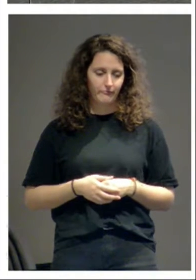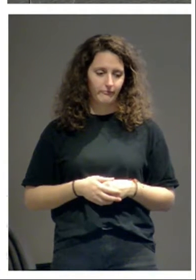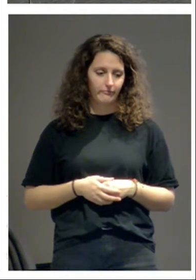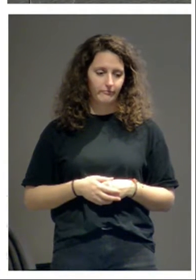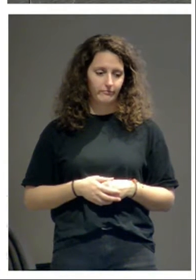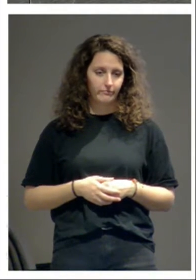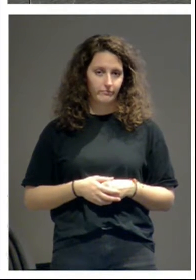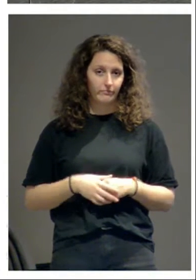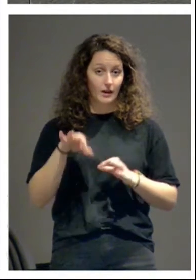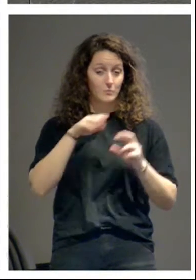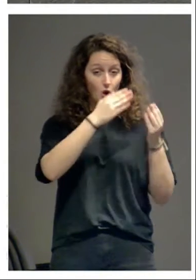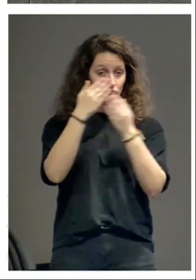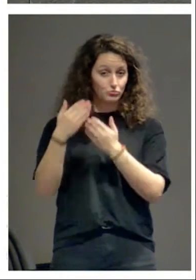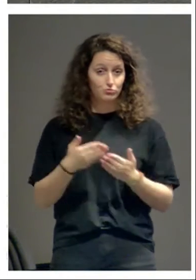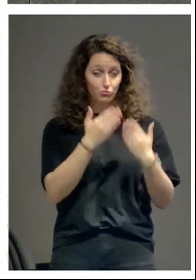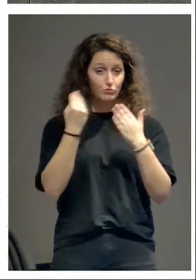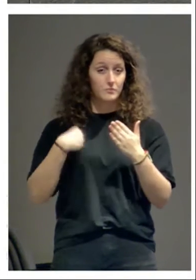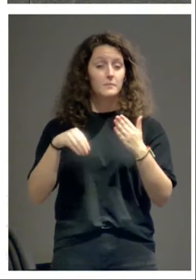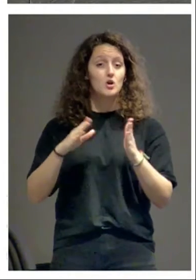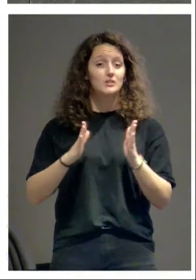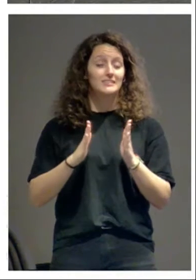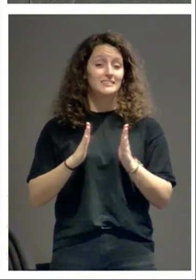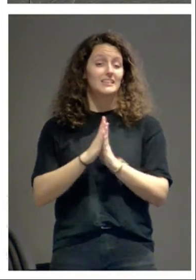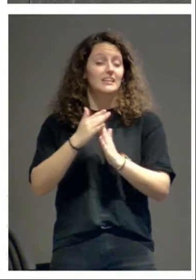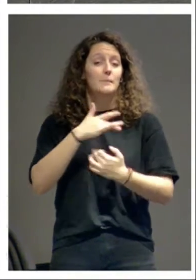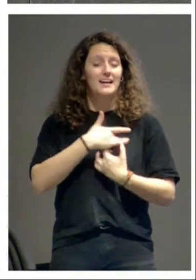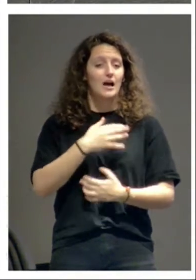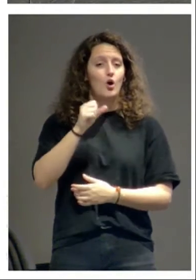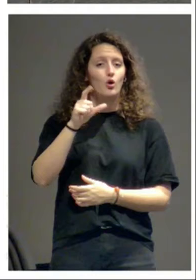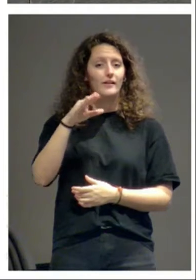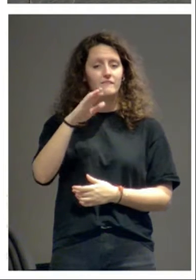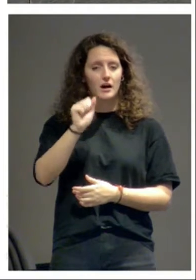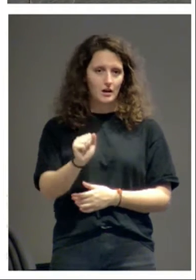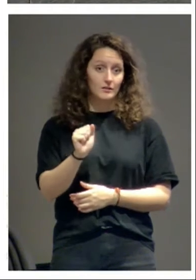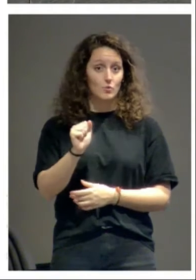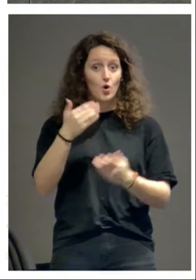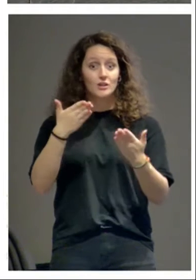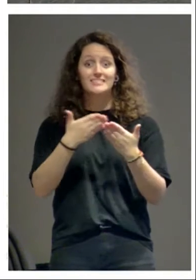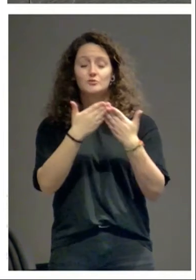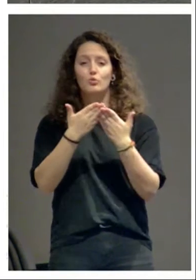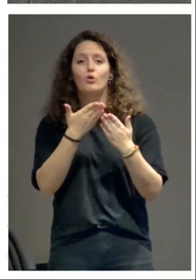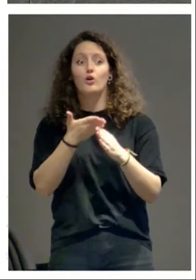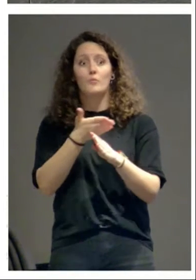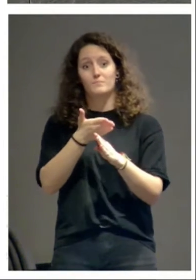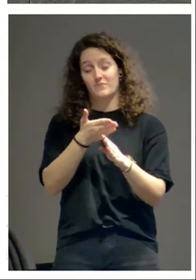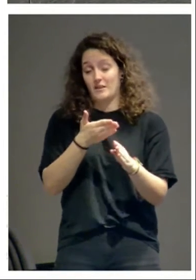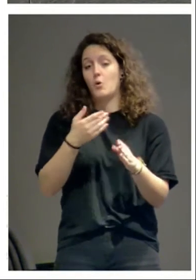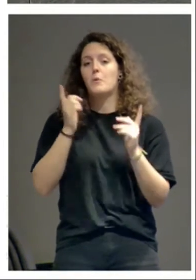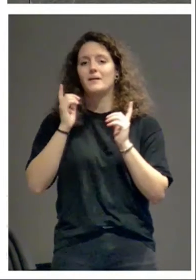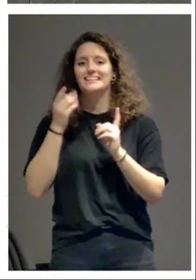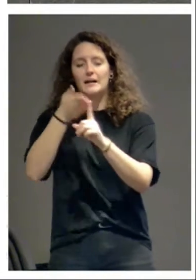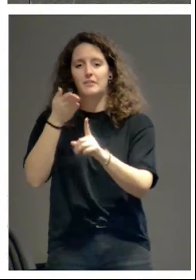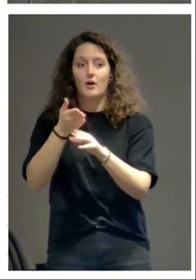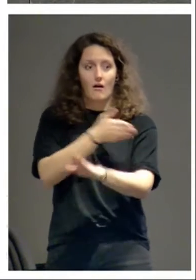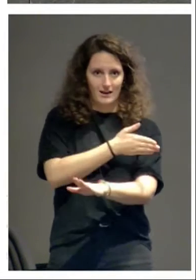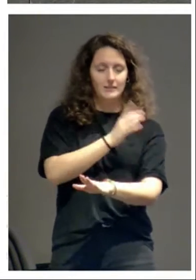Cuando se hizo el estudio de Santa María de la oliva, el estudio previo a la primera intervención, que tuve la fortuna